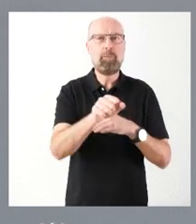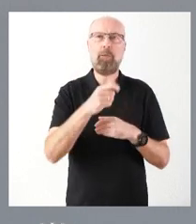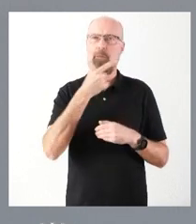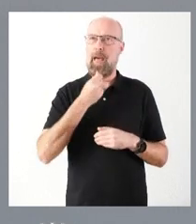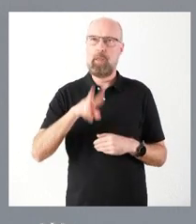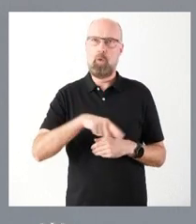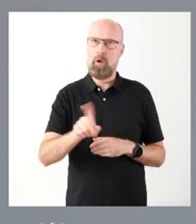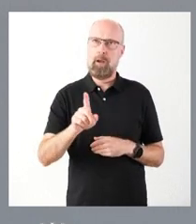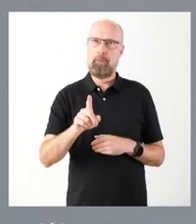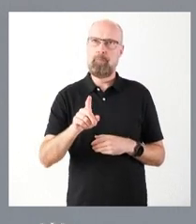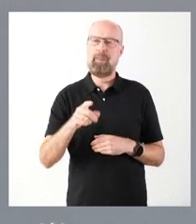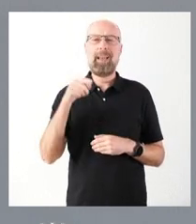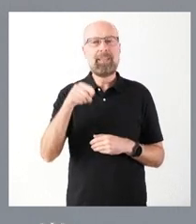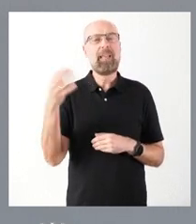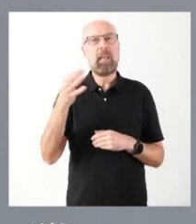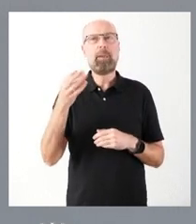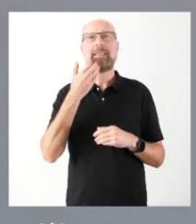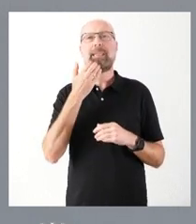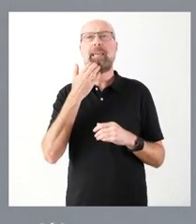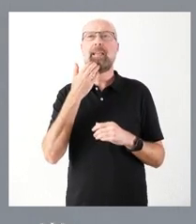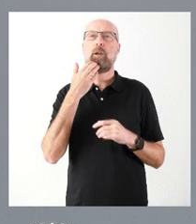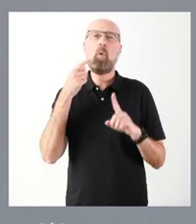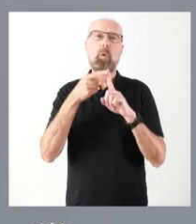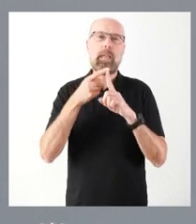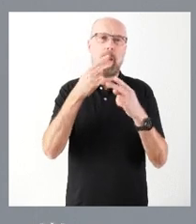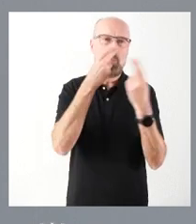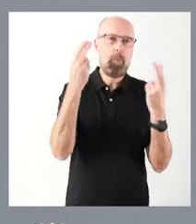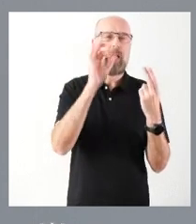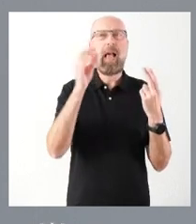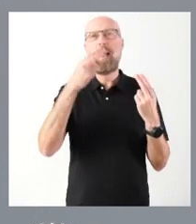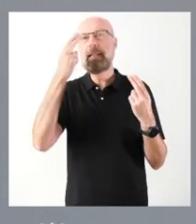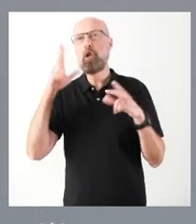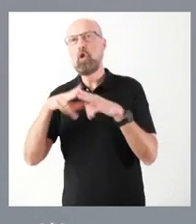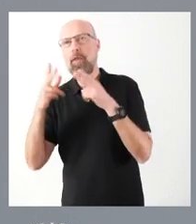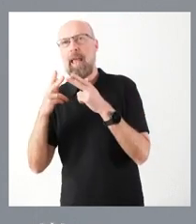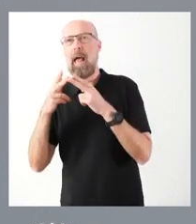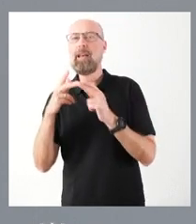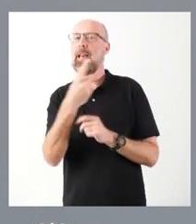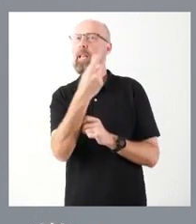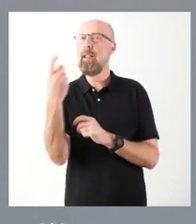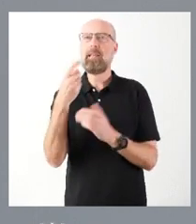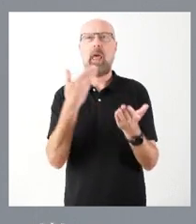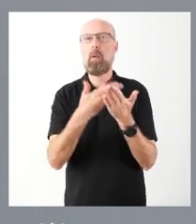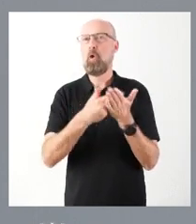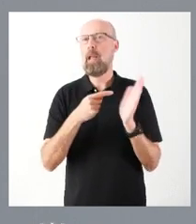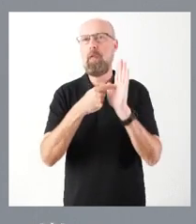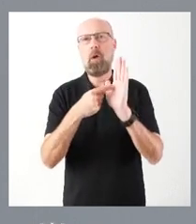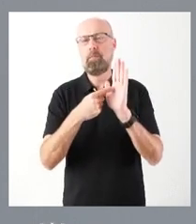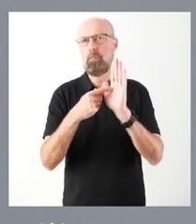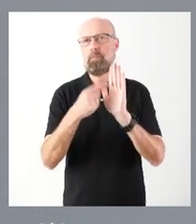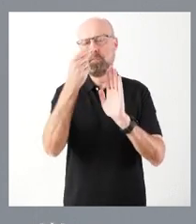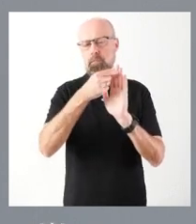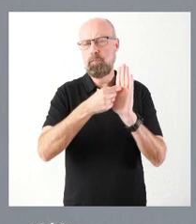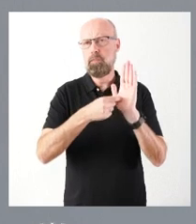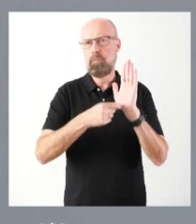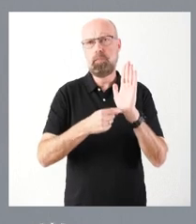procedimiento de utilidad pública o de interés social que es de necesaria demostración y, especialmente, de más capacidad de demostrar